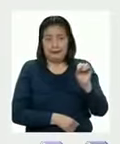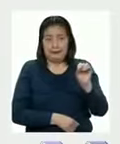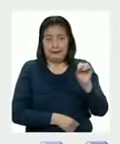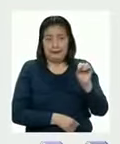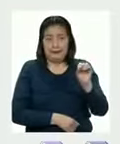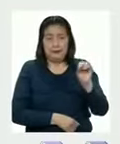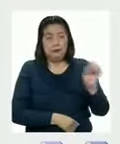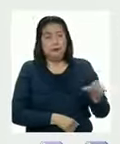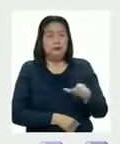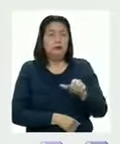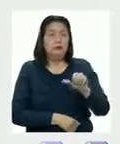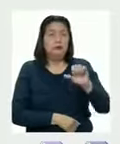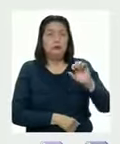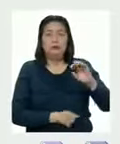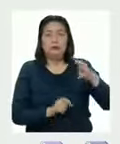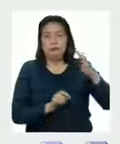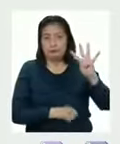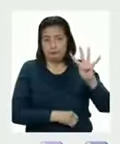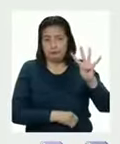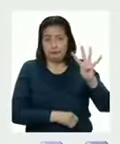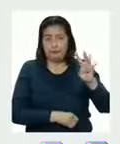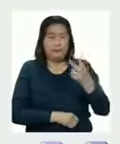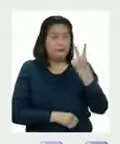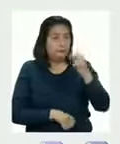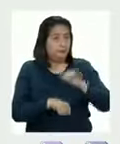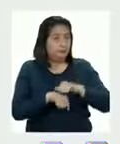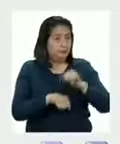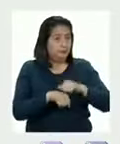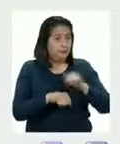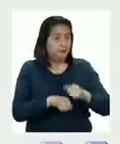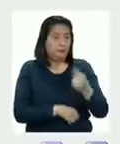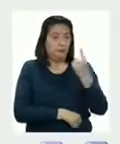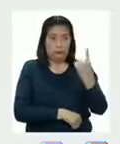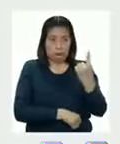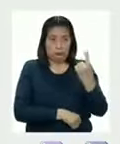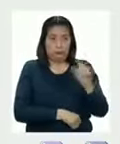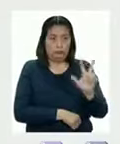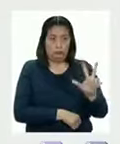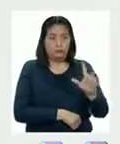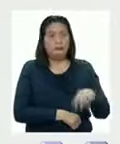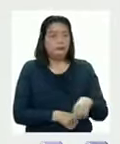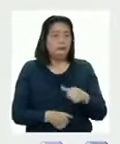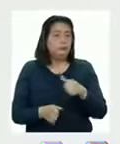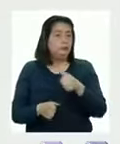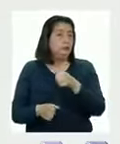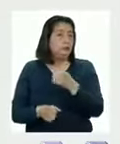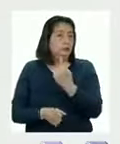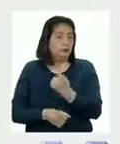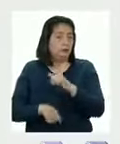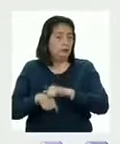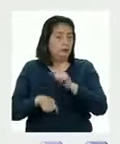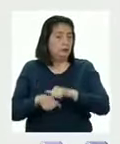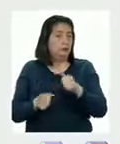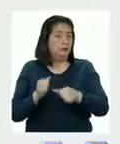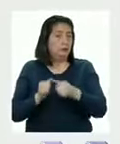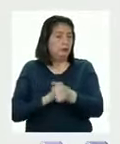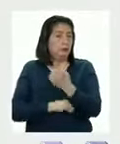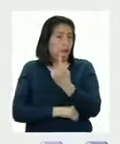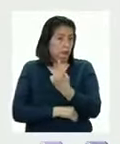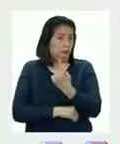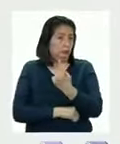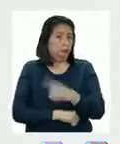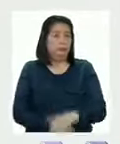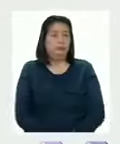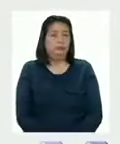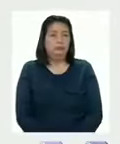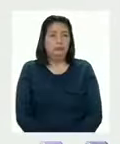Y para el cuatro usaré dos piedritas Una en la casilla del tres Y otra en la casilla del